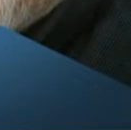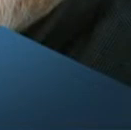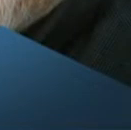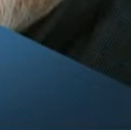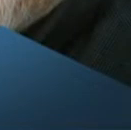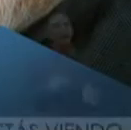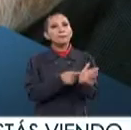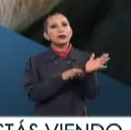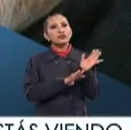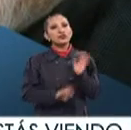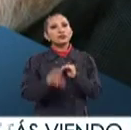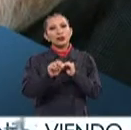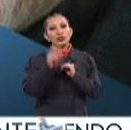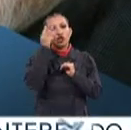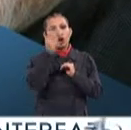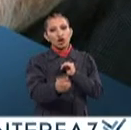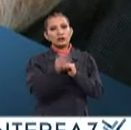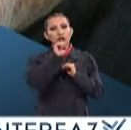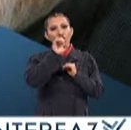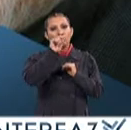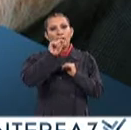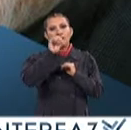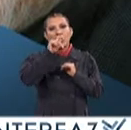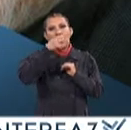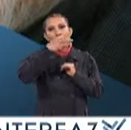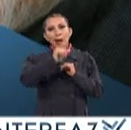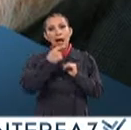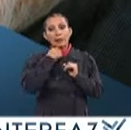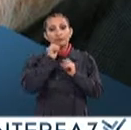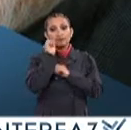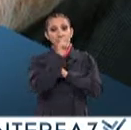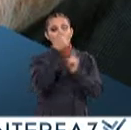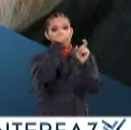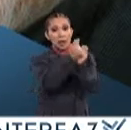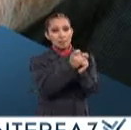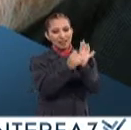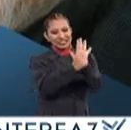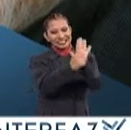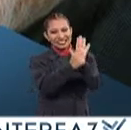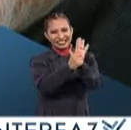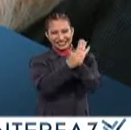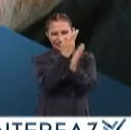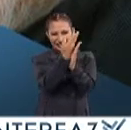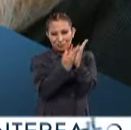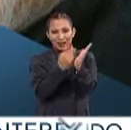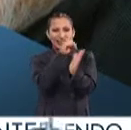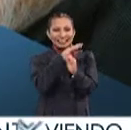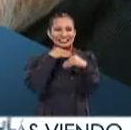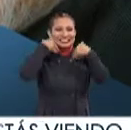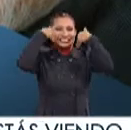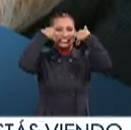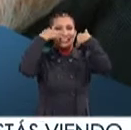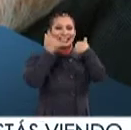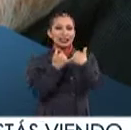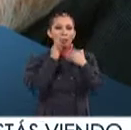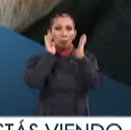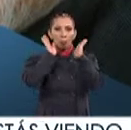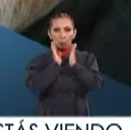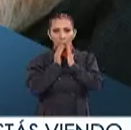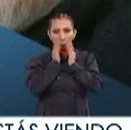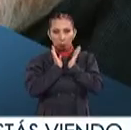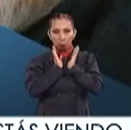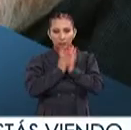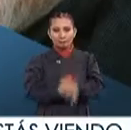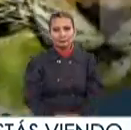En 1982 Scott Fallman Envía los primeros emoticonos Una carita sonriente Y una carita